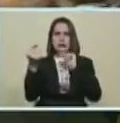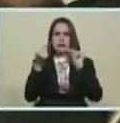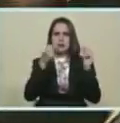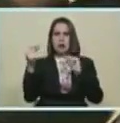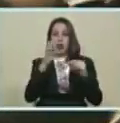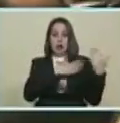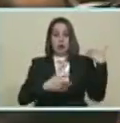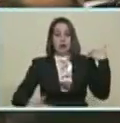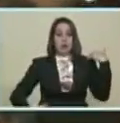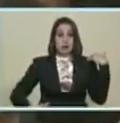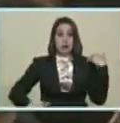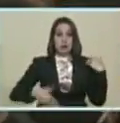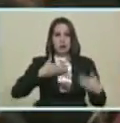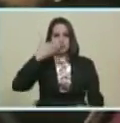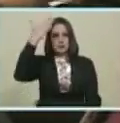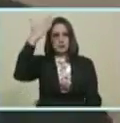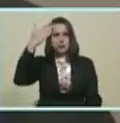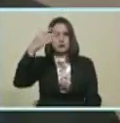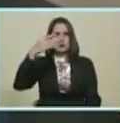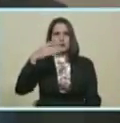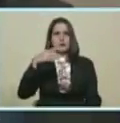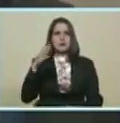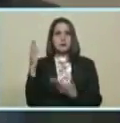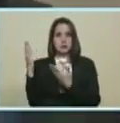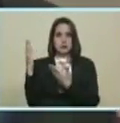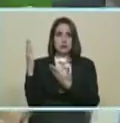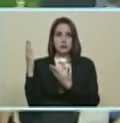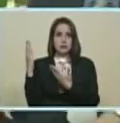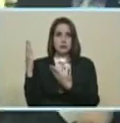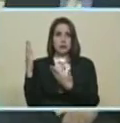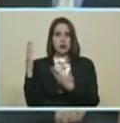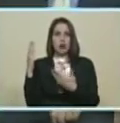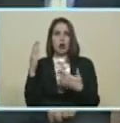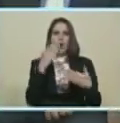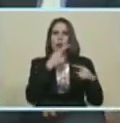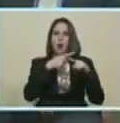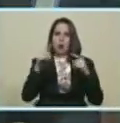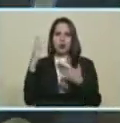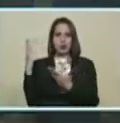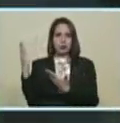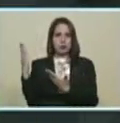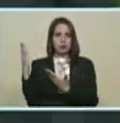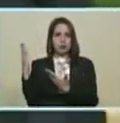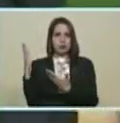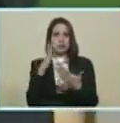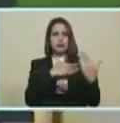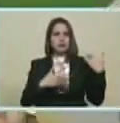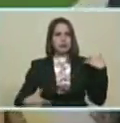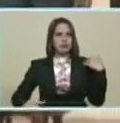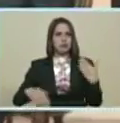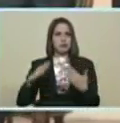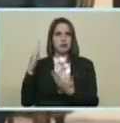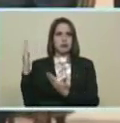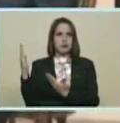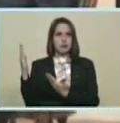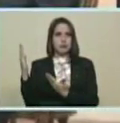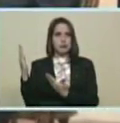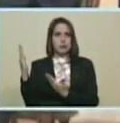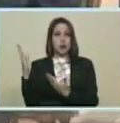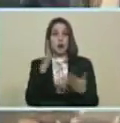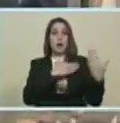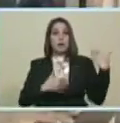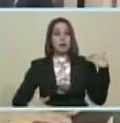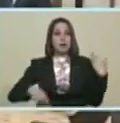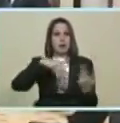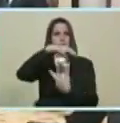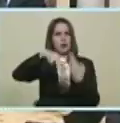jefes De Estado De la República Islámica De Irán Hassan Rouhani De Turquía Recep Tayyip Erdogan Y Nur Sultán Nazarbayev Presidente